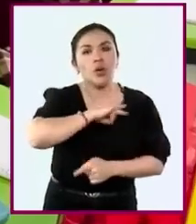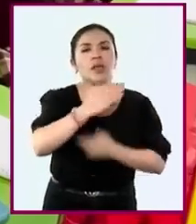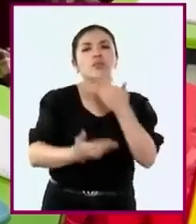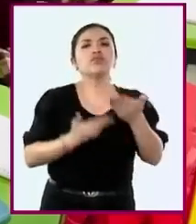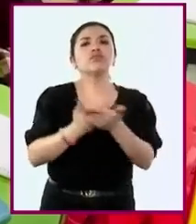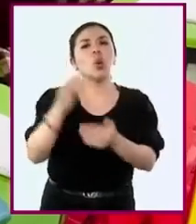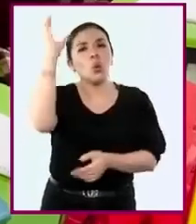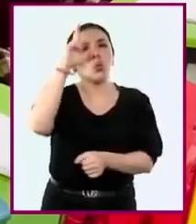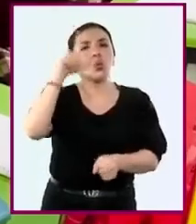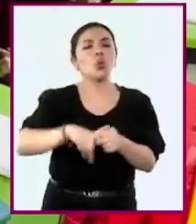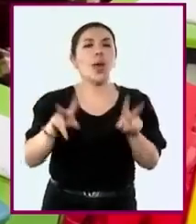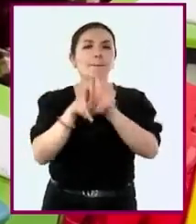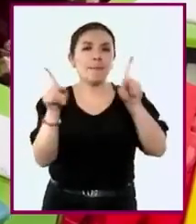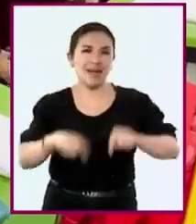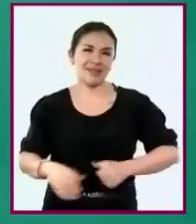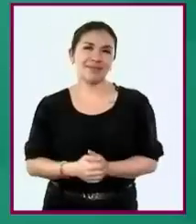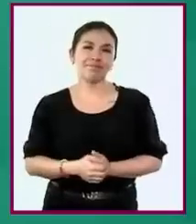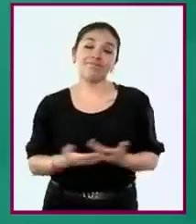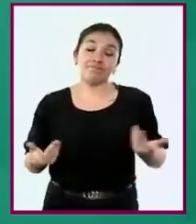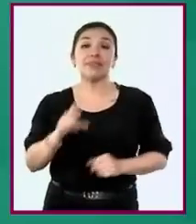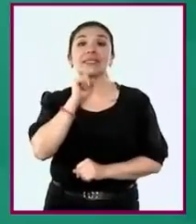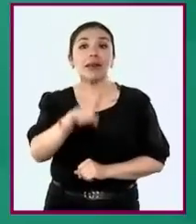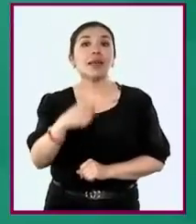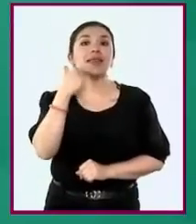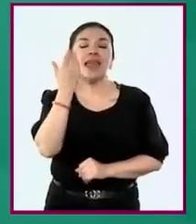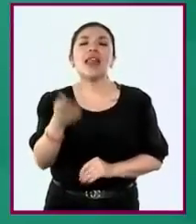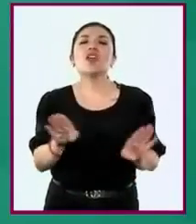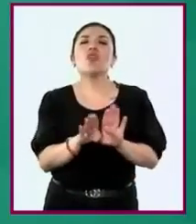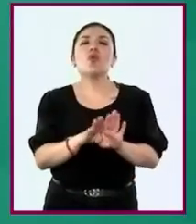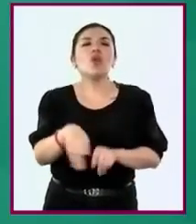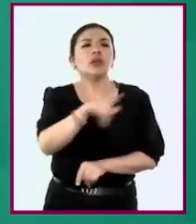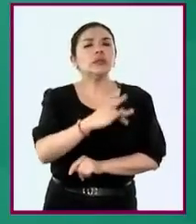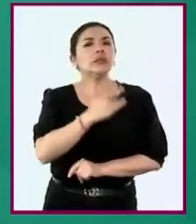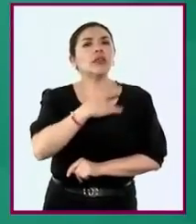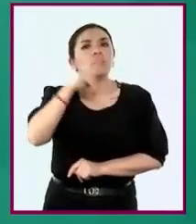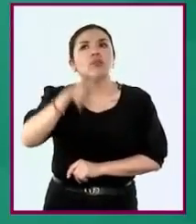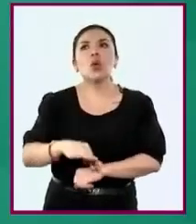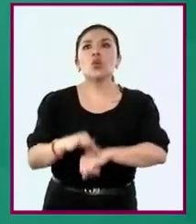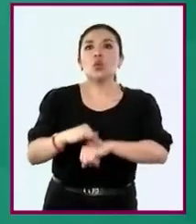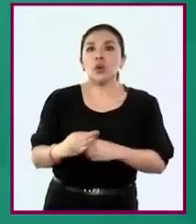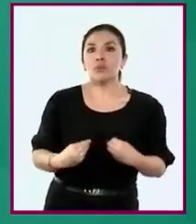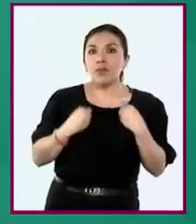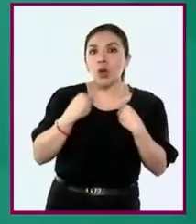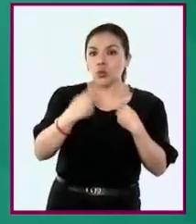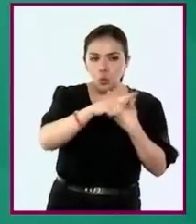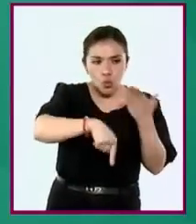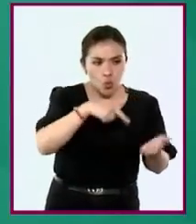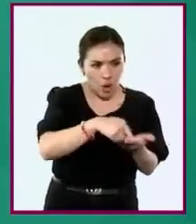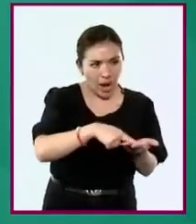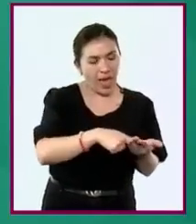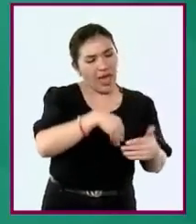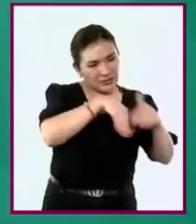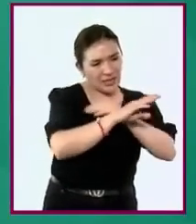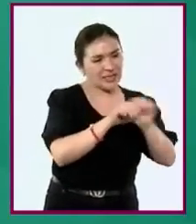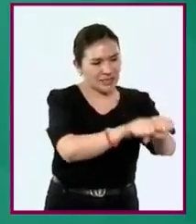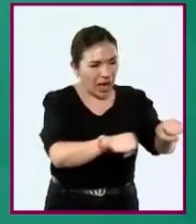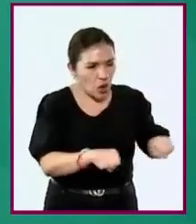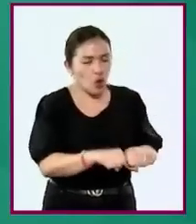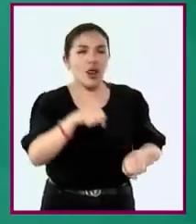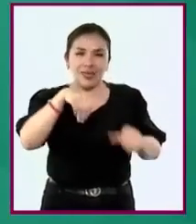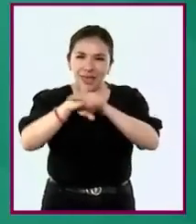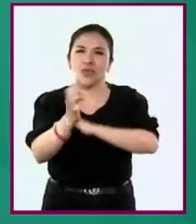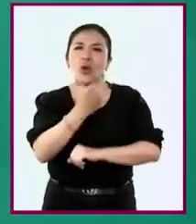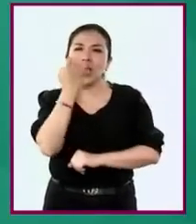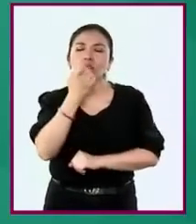promover una cultura de paz. Asimismo, se promueve que vivencien en el aula y la escuela los